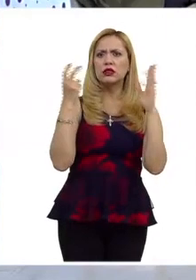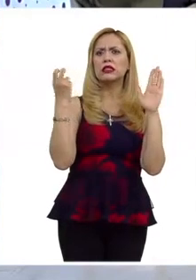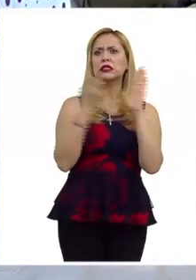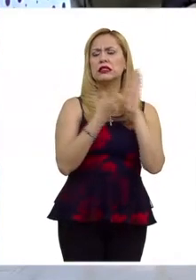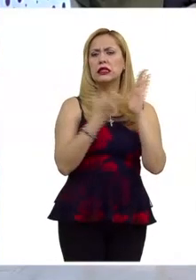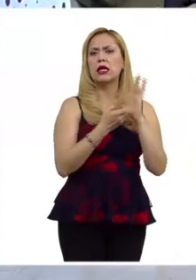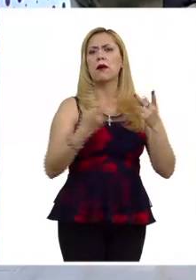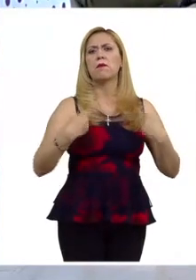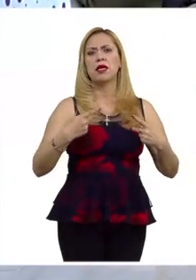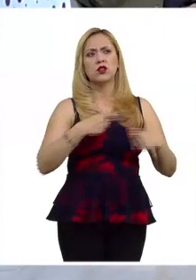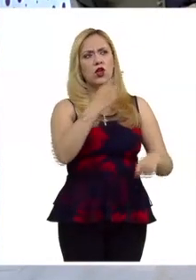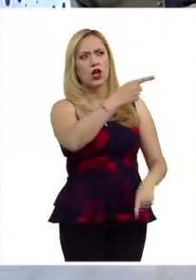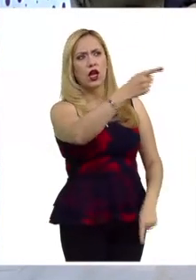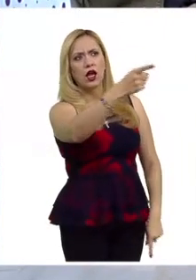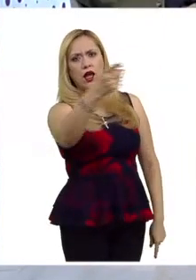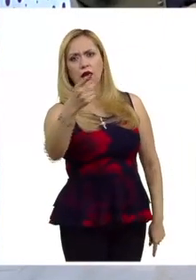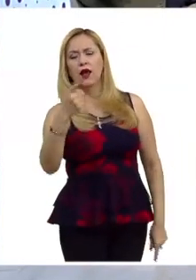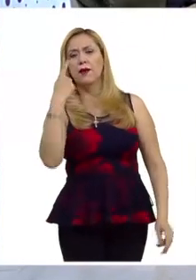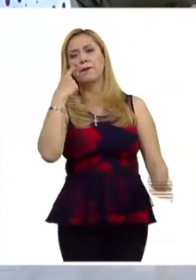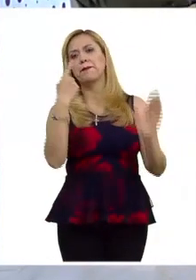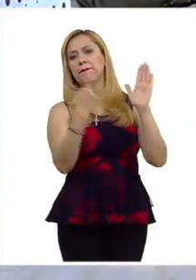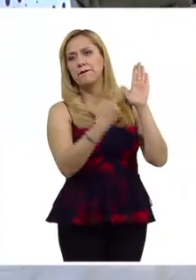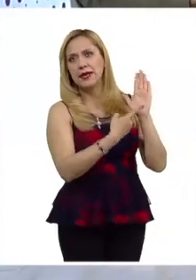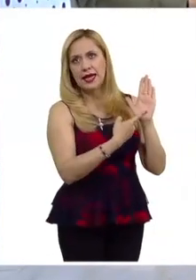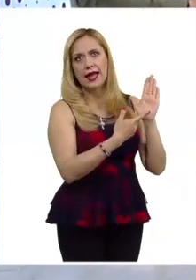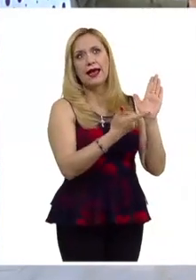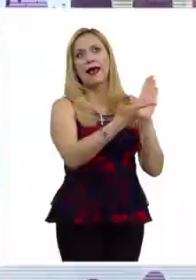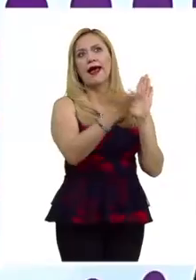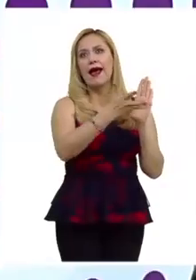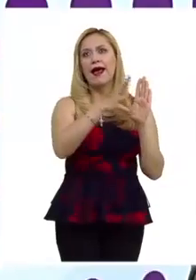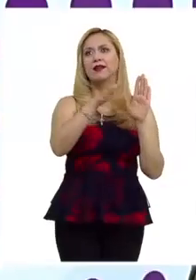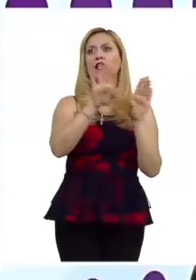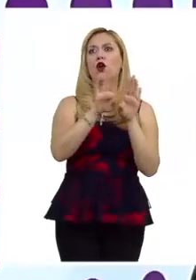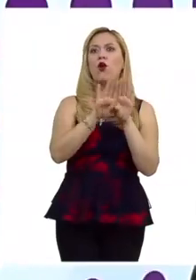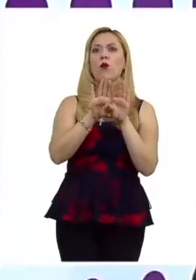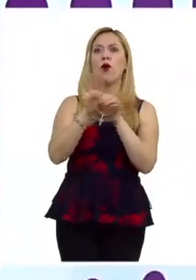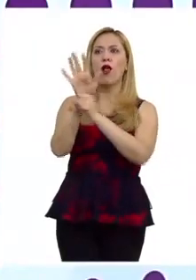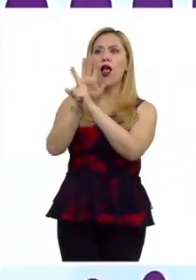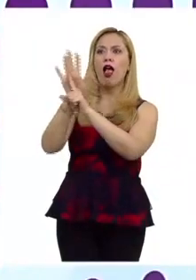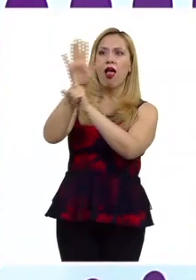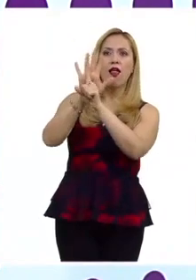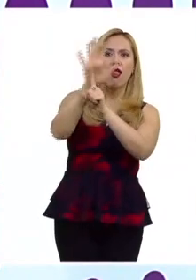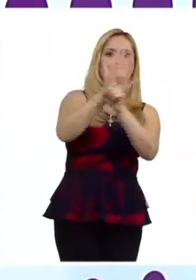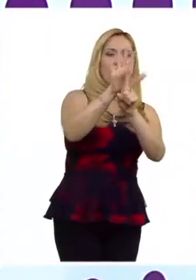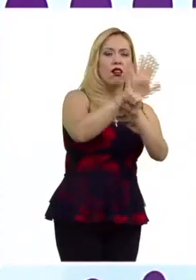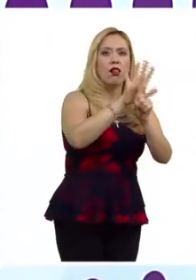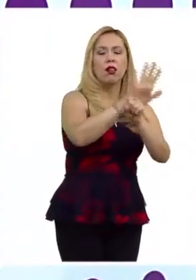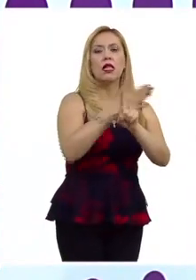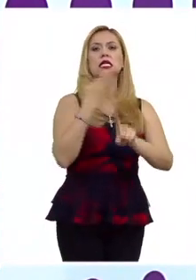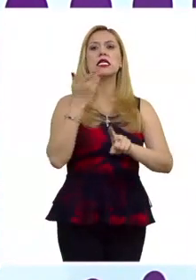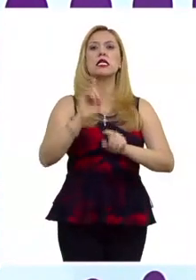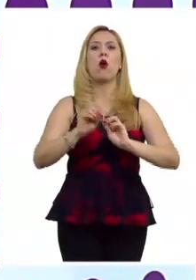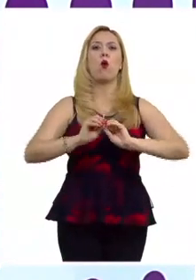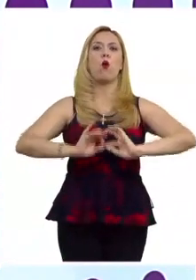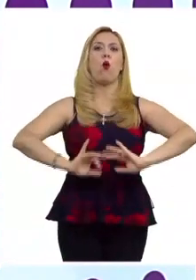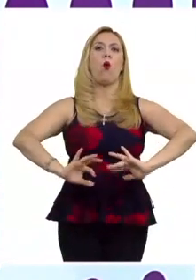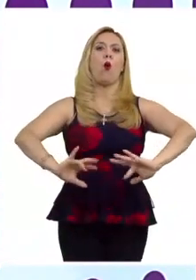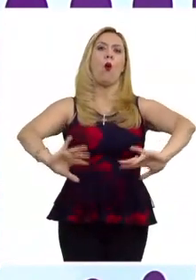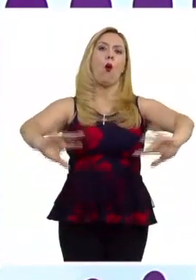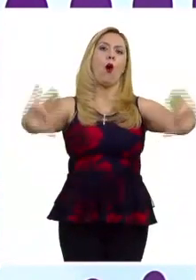personas que están incitando, que están hostigando al odio hacia ciertos